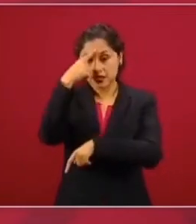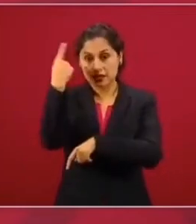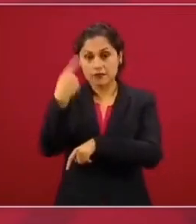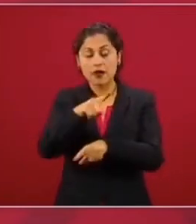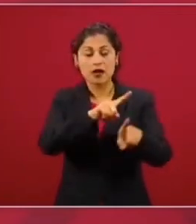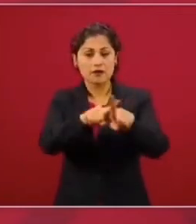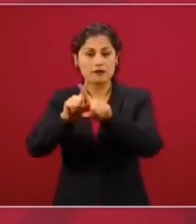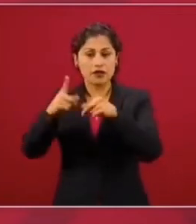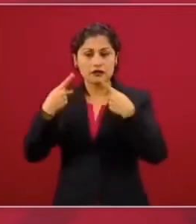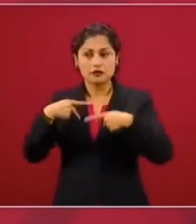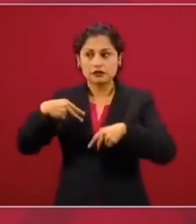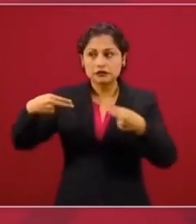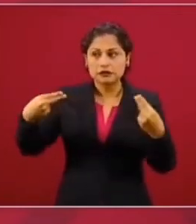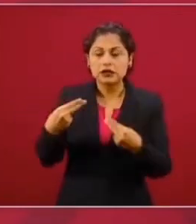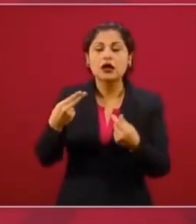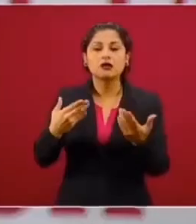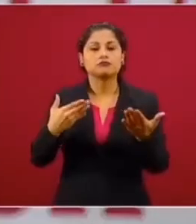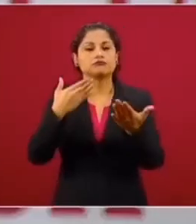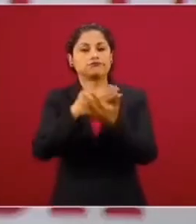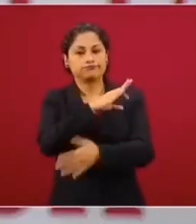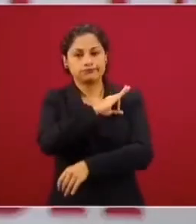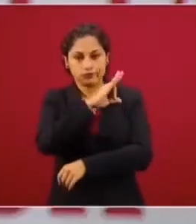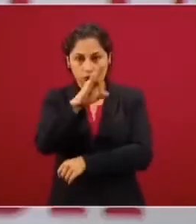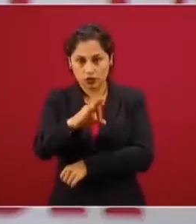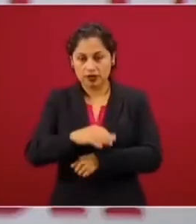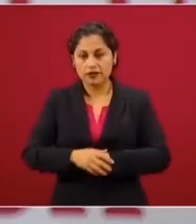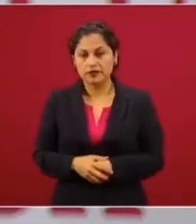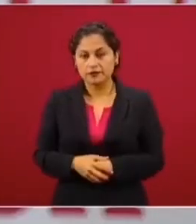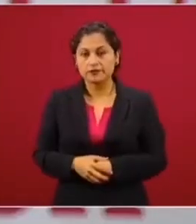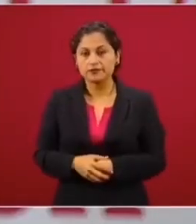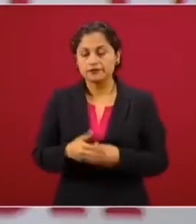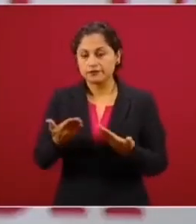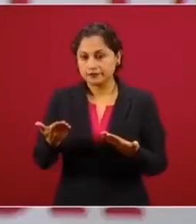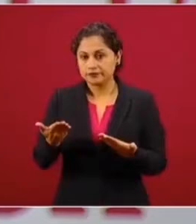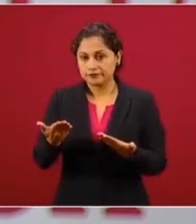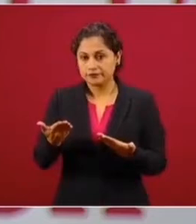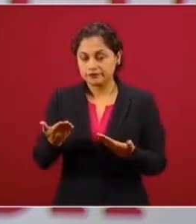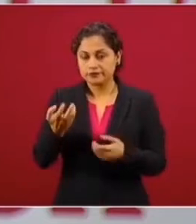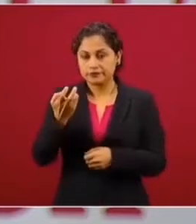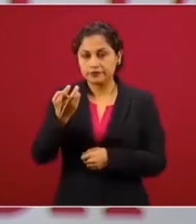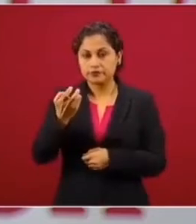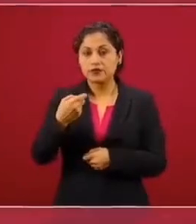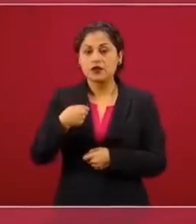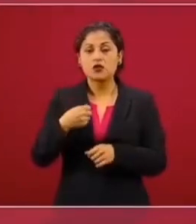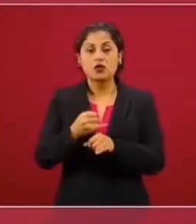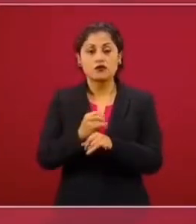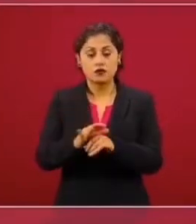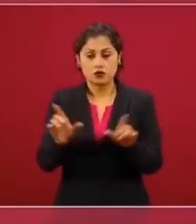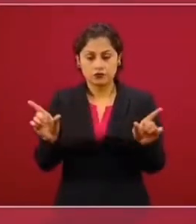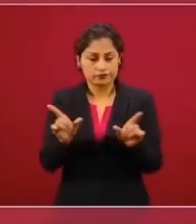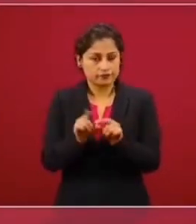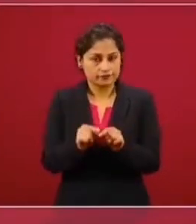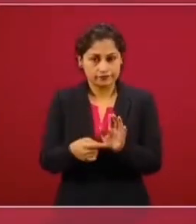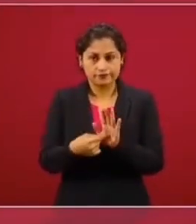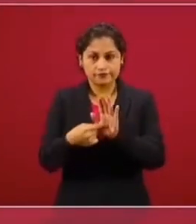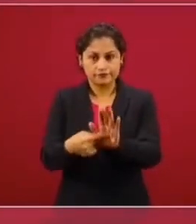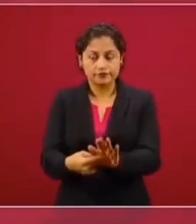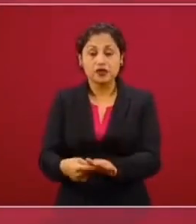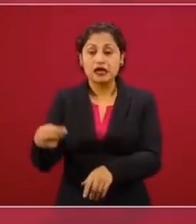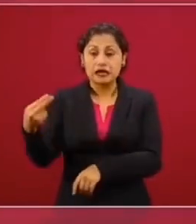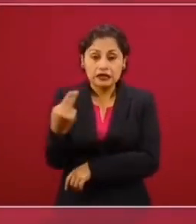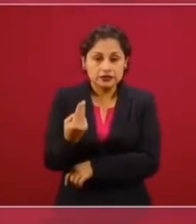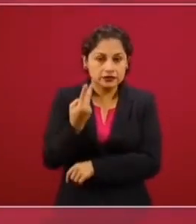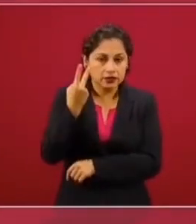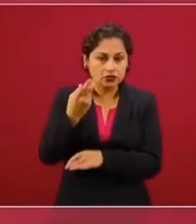necesita. Nuestra ocupación principal en este momento, y con esto cerraría este pequeño o breve informe, son dos cosas.